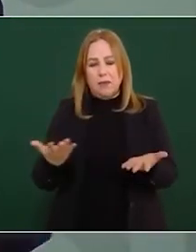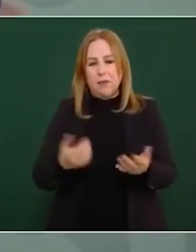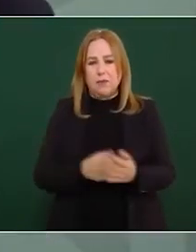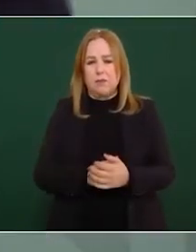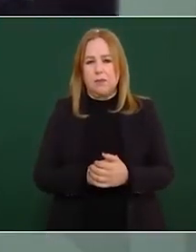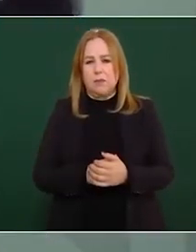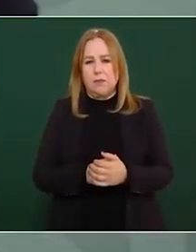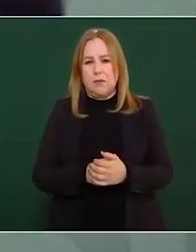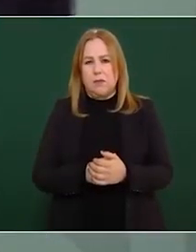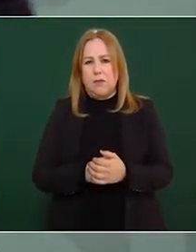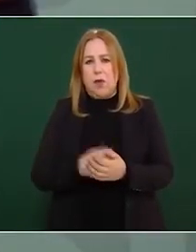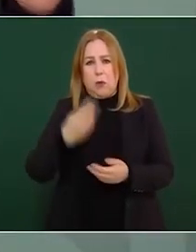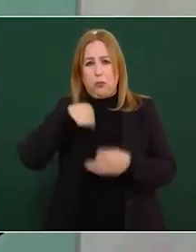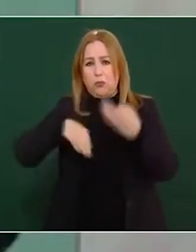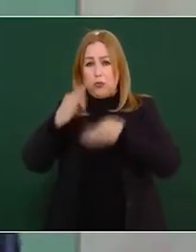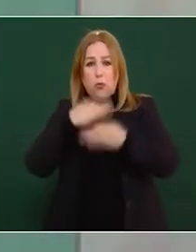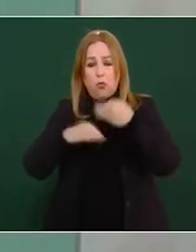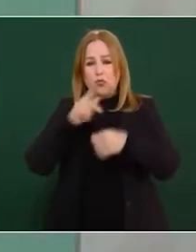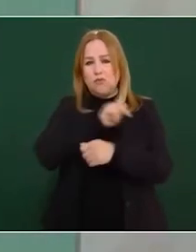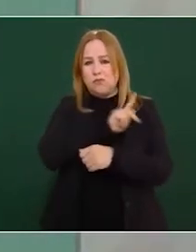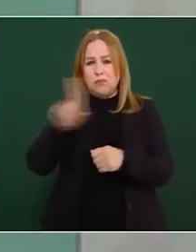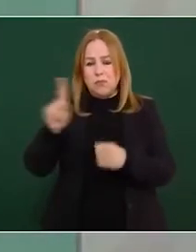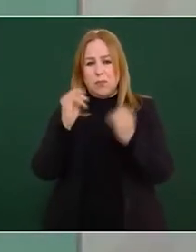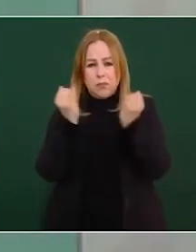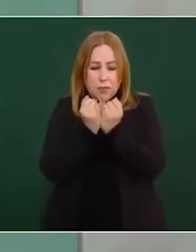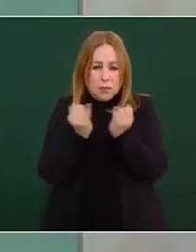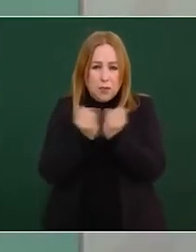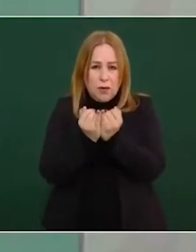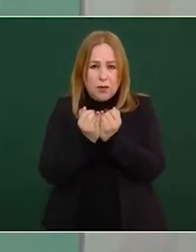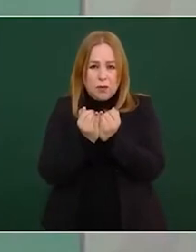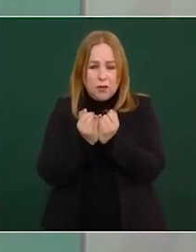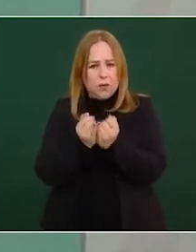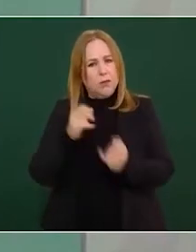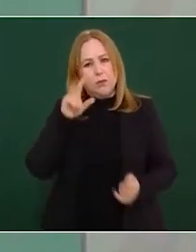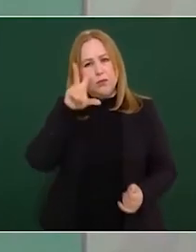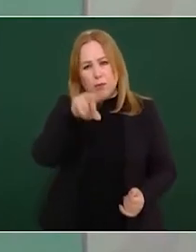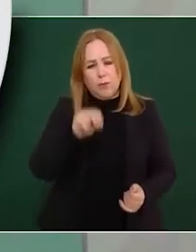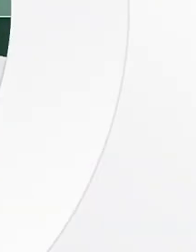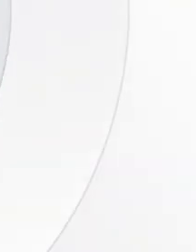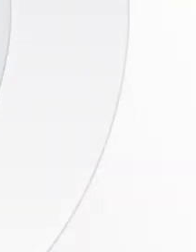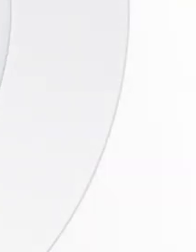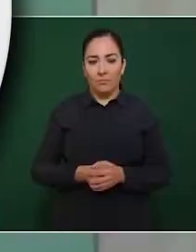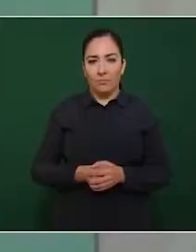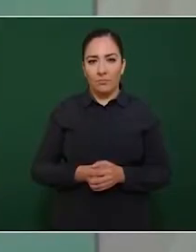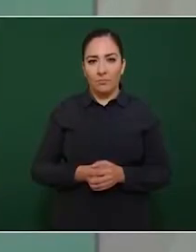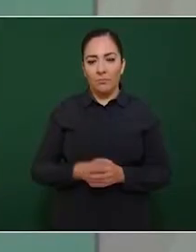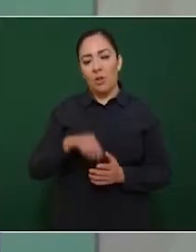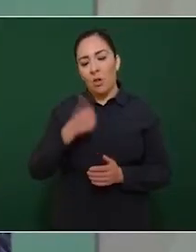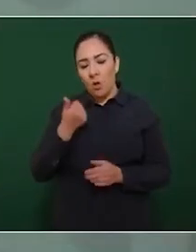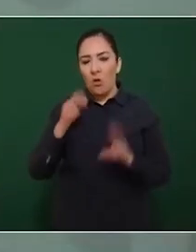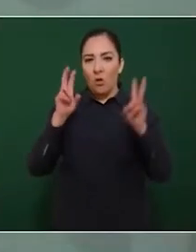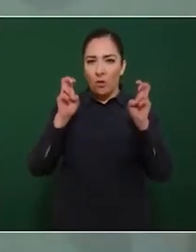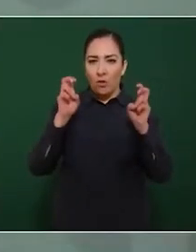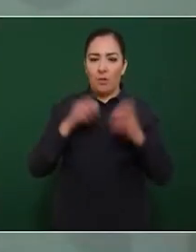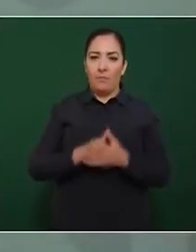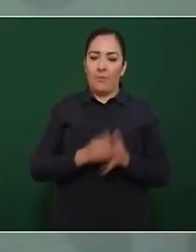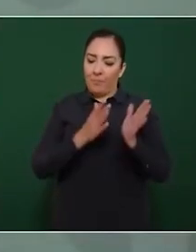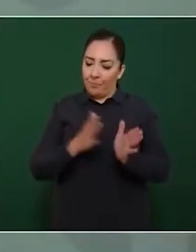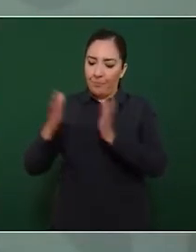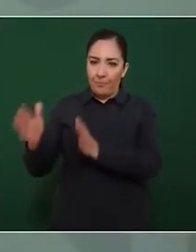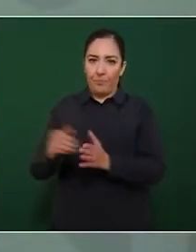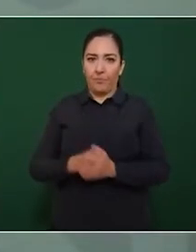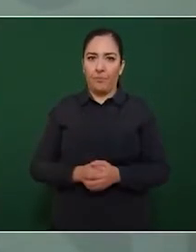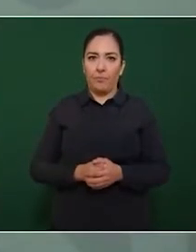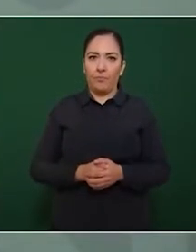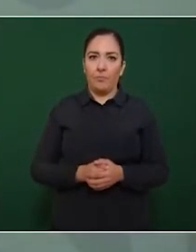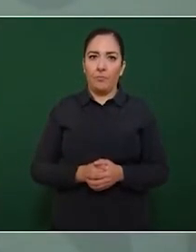igualarnos no no somos iguales que hoy aparece